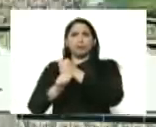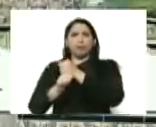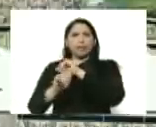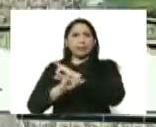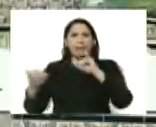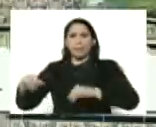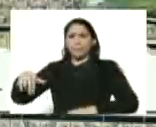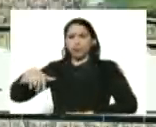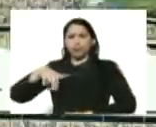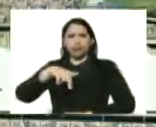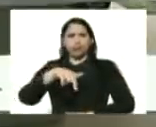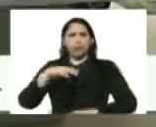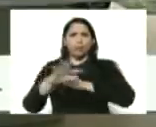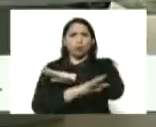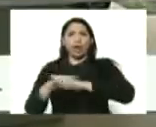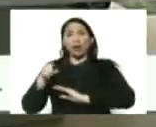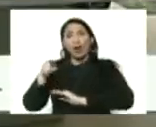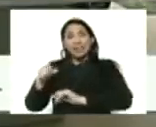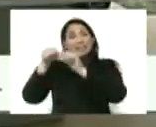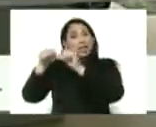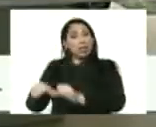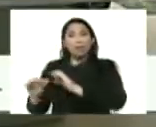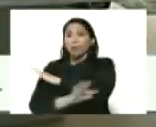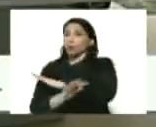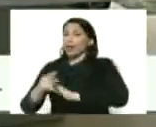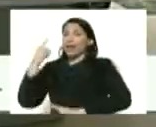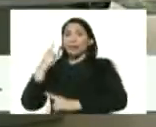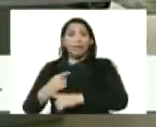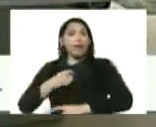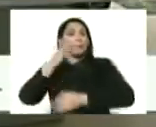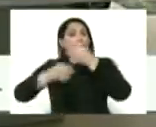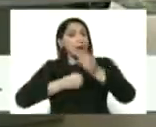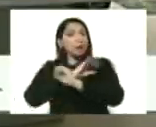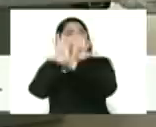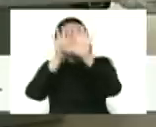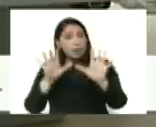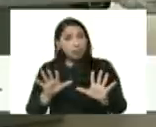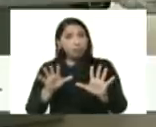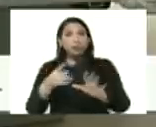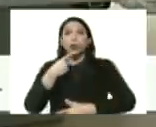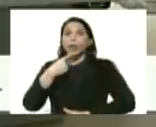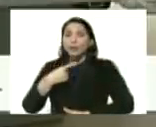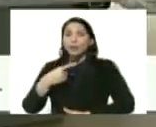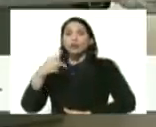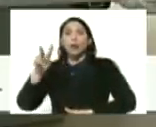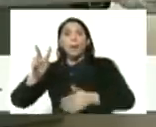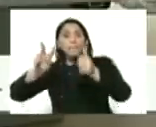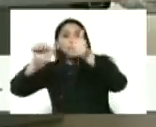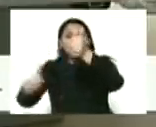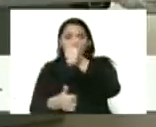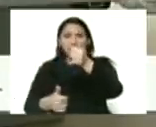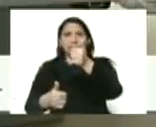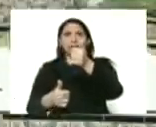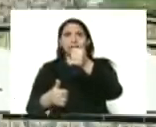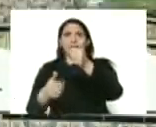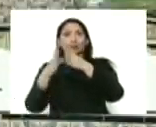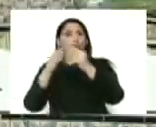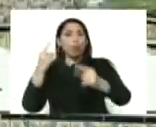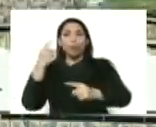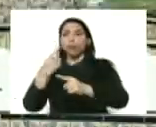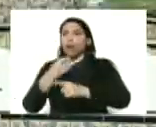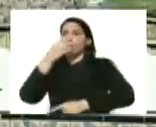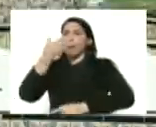frontera y ahí se quedan en la frontera, eso hay que explicarlo bien, le he dicho a la vicepresidenta, todo esto es importante,